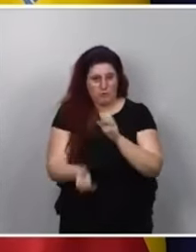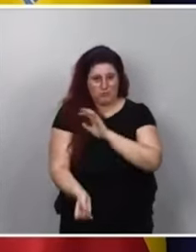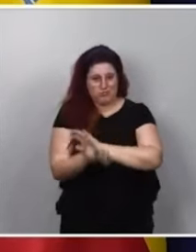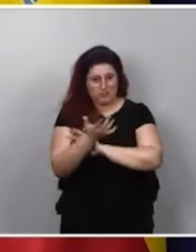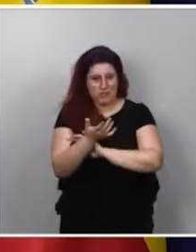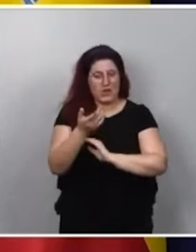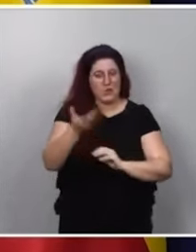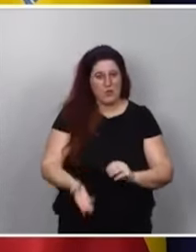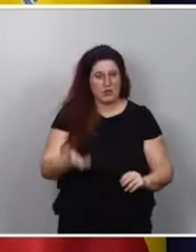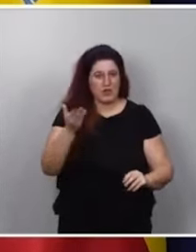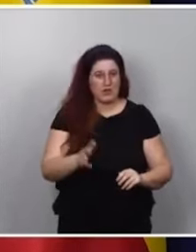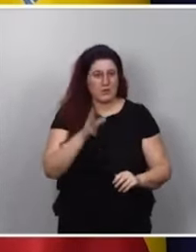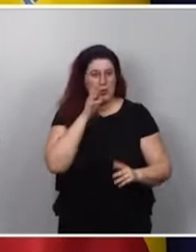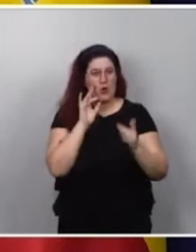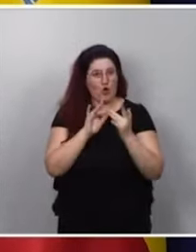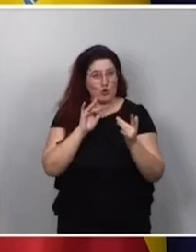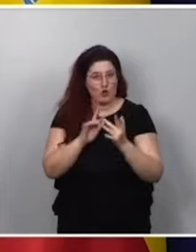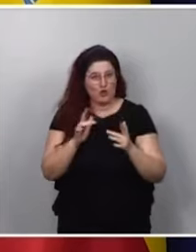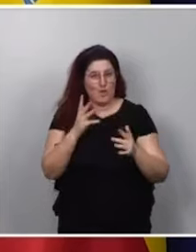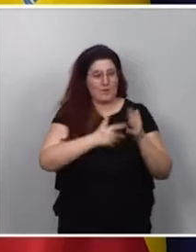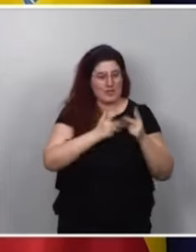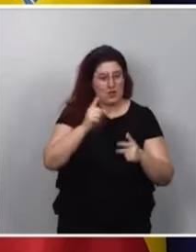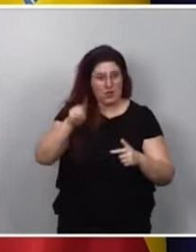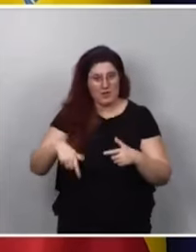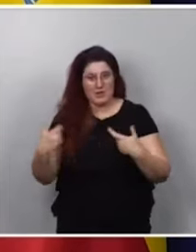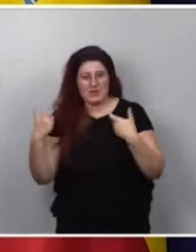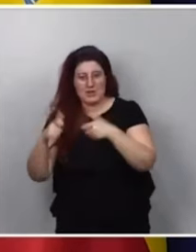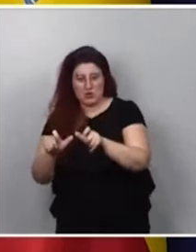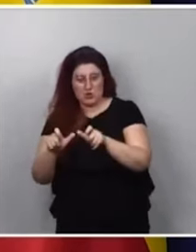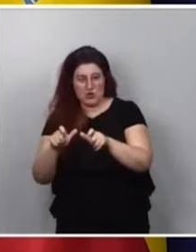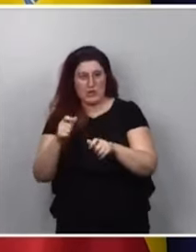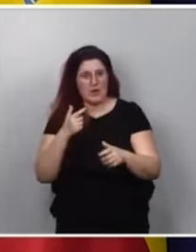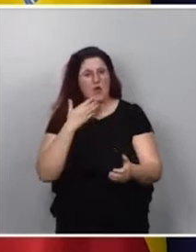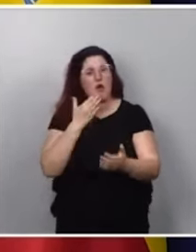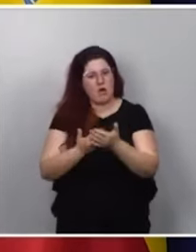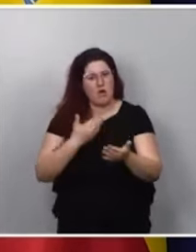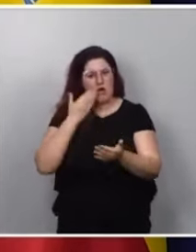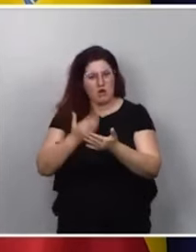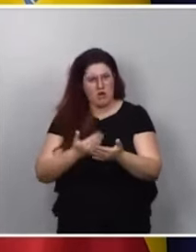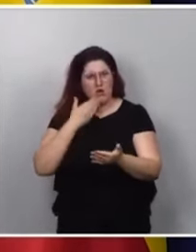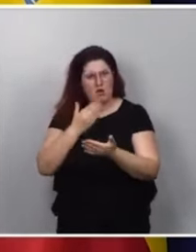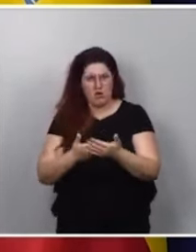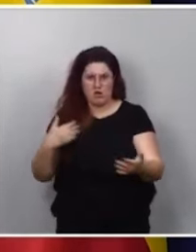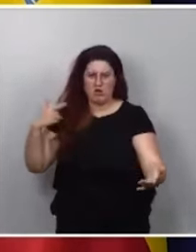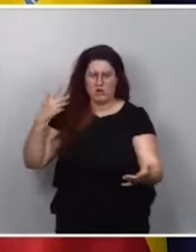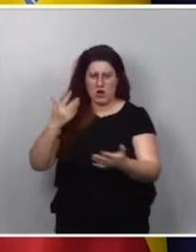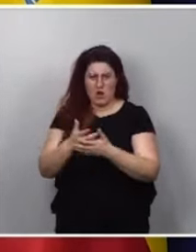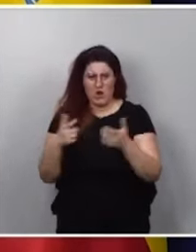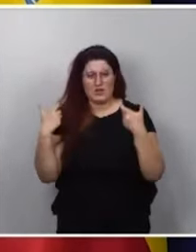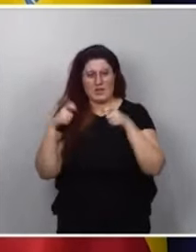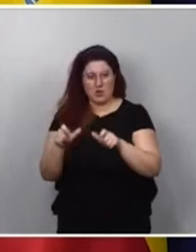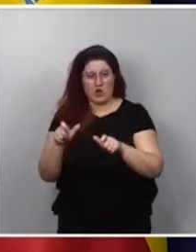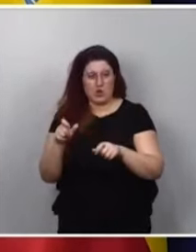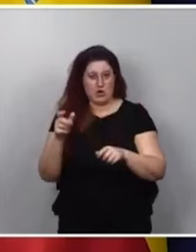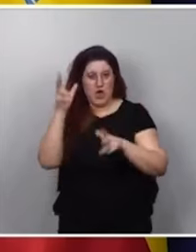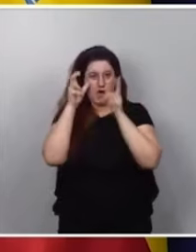la relación estable entre las administraciones y el sector y también era una demanda muy antigua, muy solicitada por parte del sector